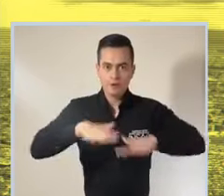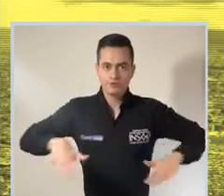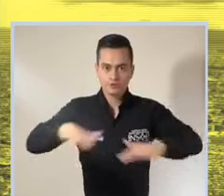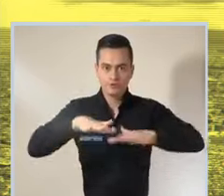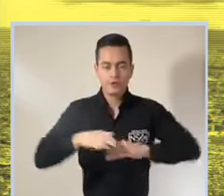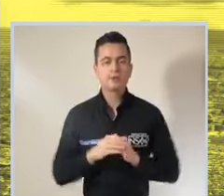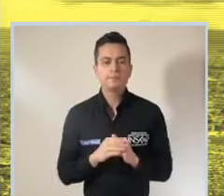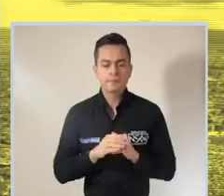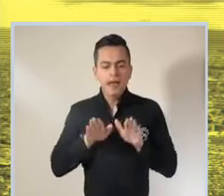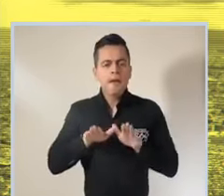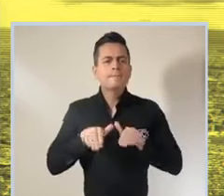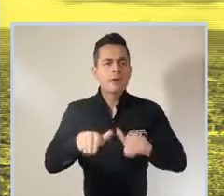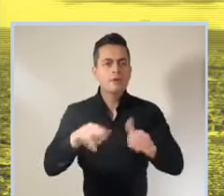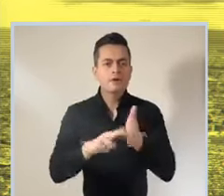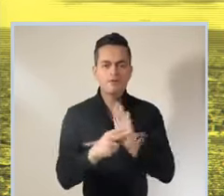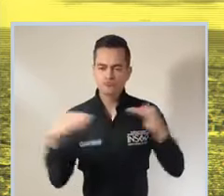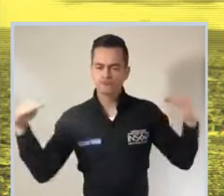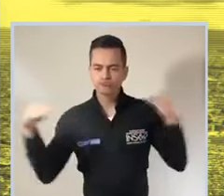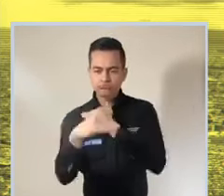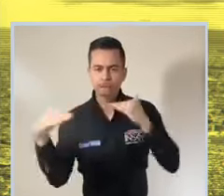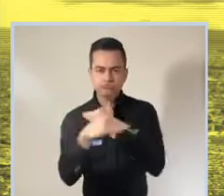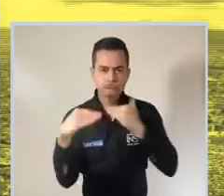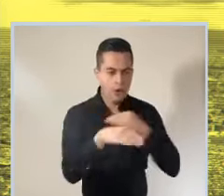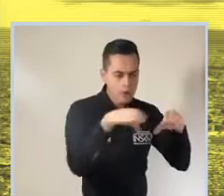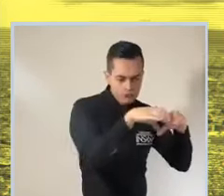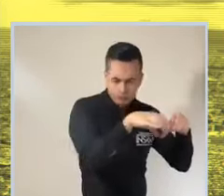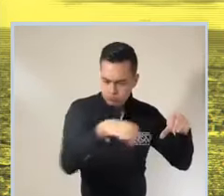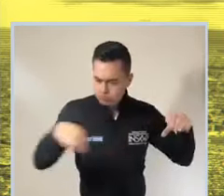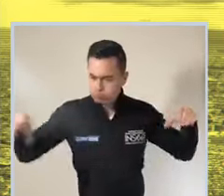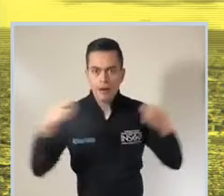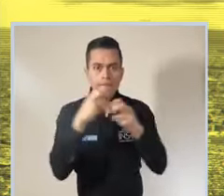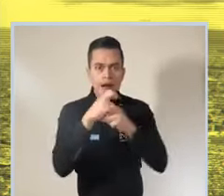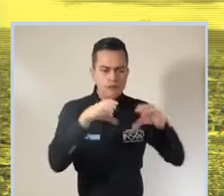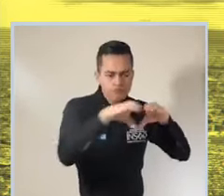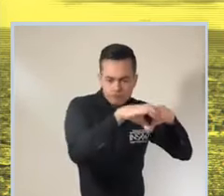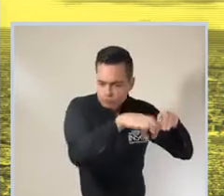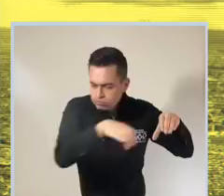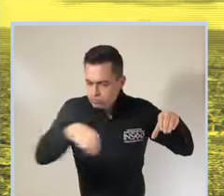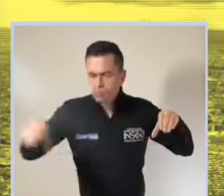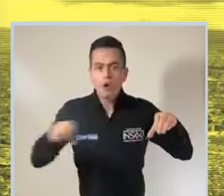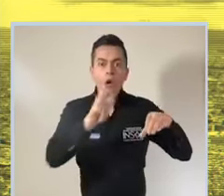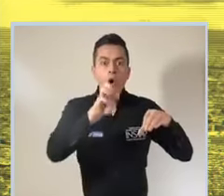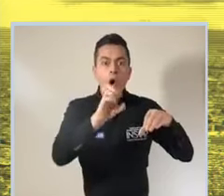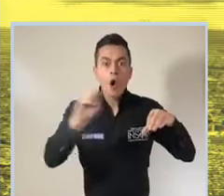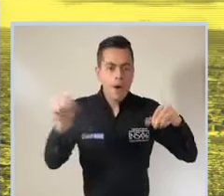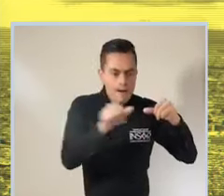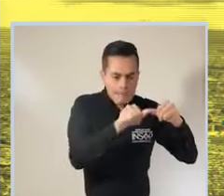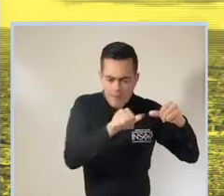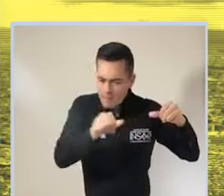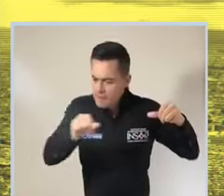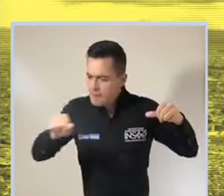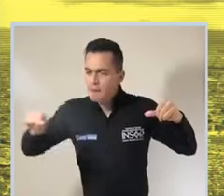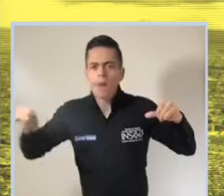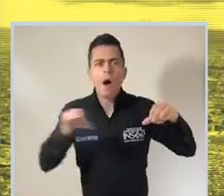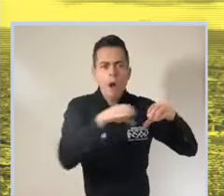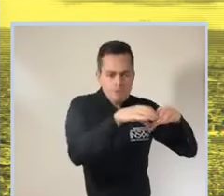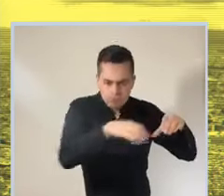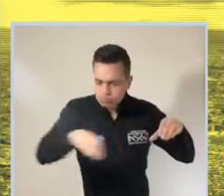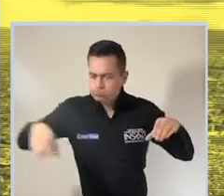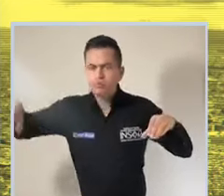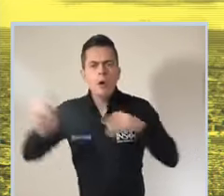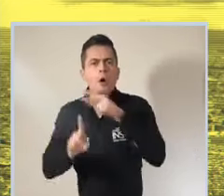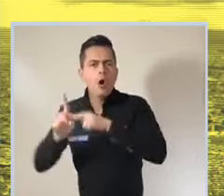Parkway esto es una avenida con un parque longitudinal de cerca de 800 metros de